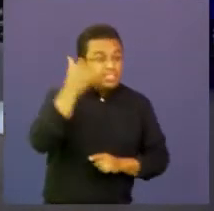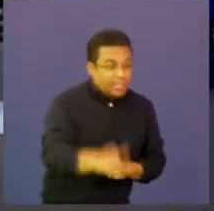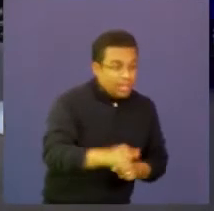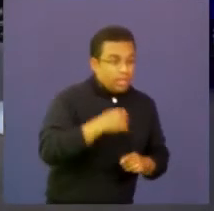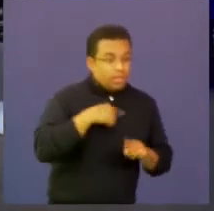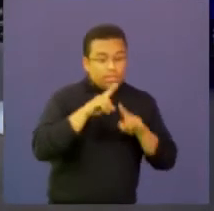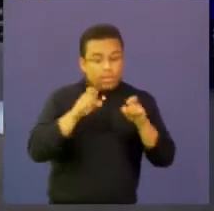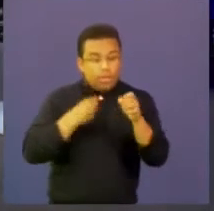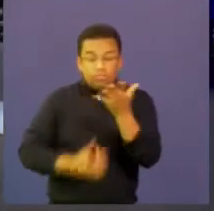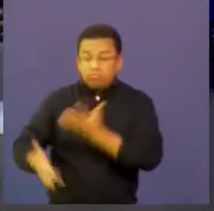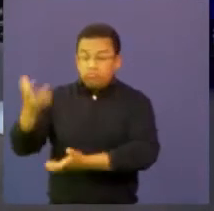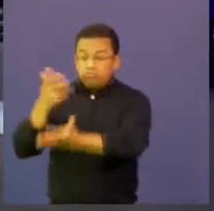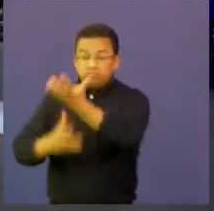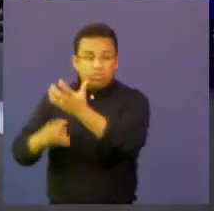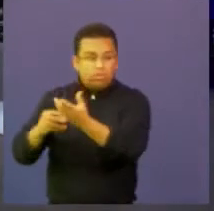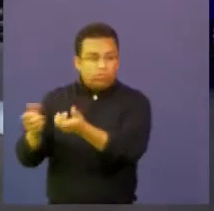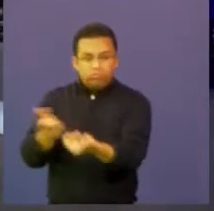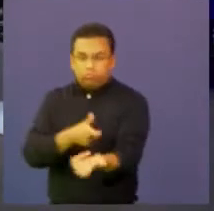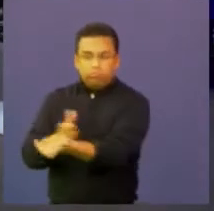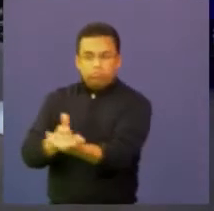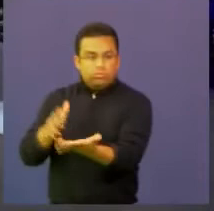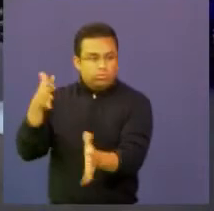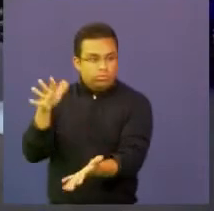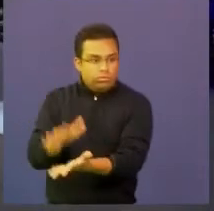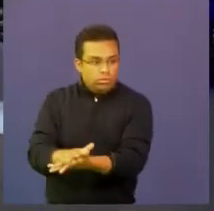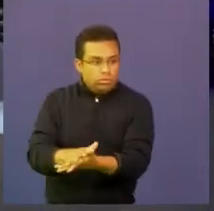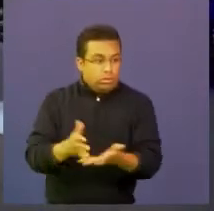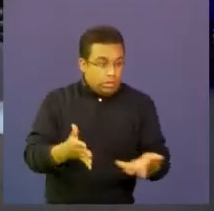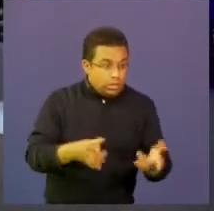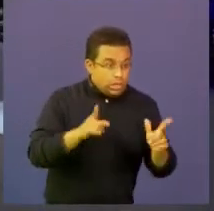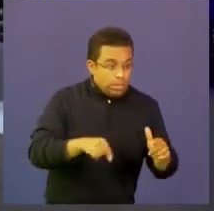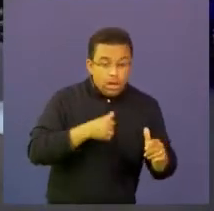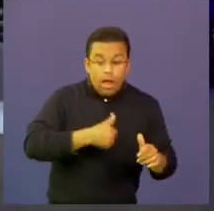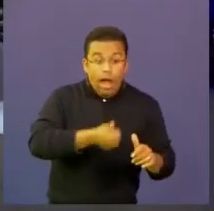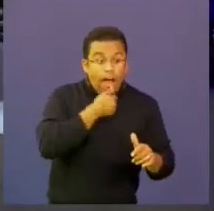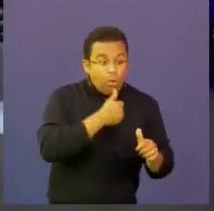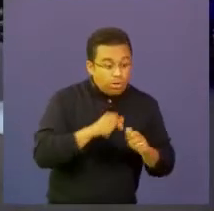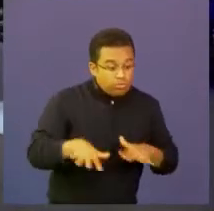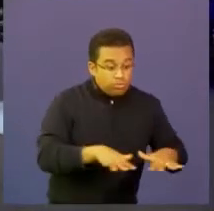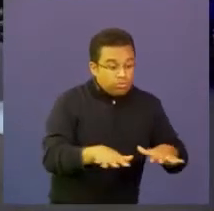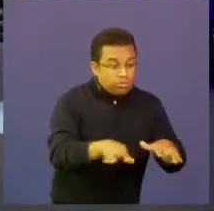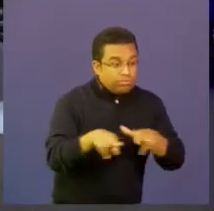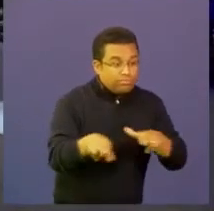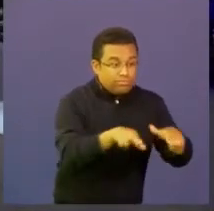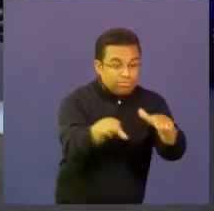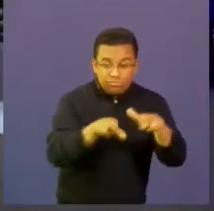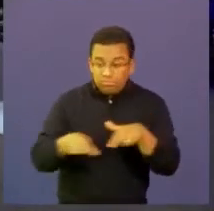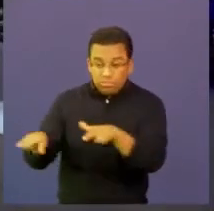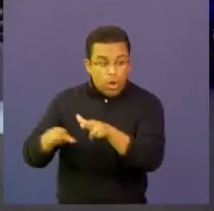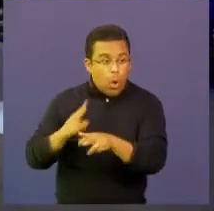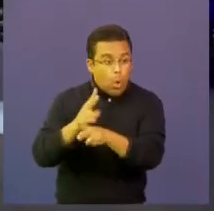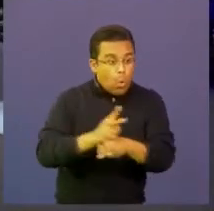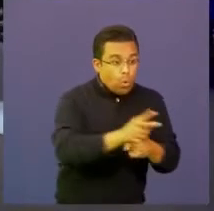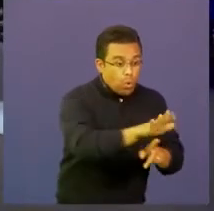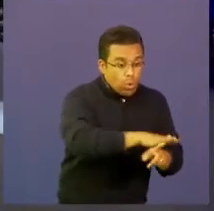de extinción de incendios con la responsabilidad de la conservación de nuestras fuentes hídricas y también el cuidado de nuestras bosques y